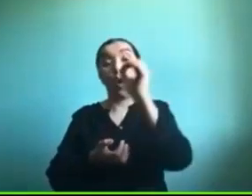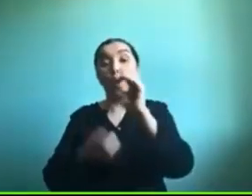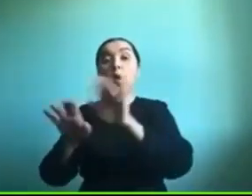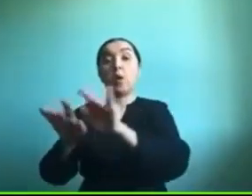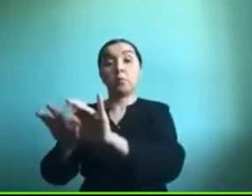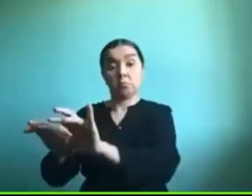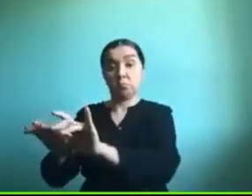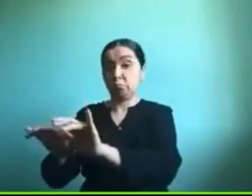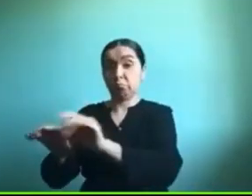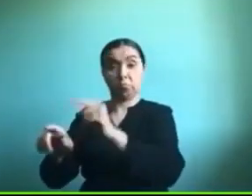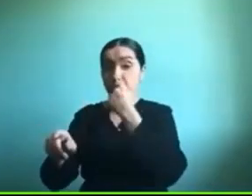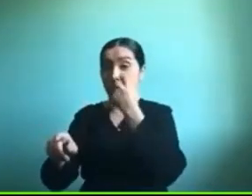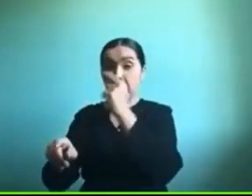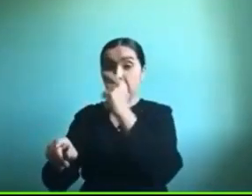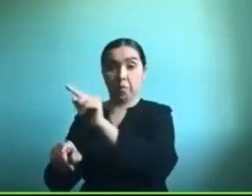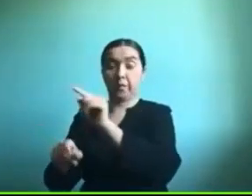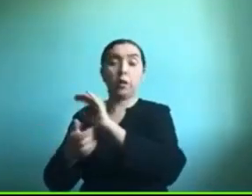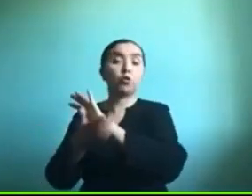así es